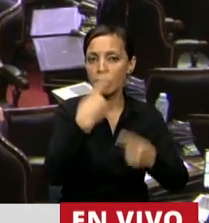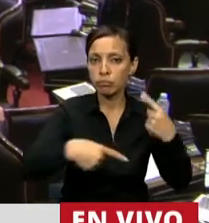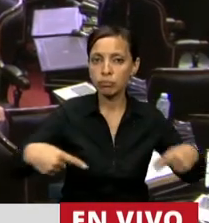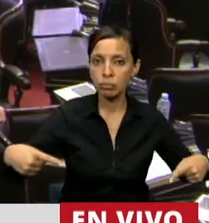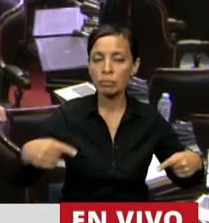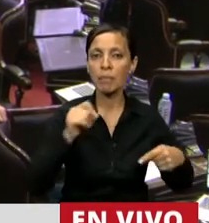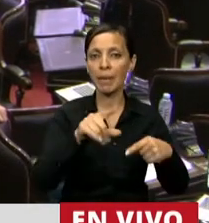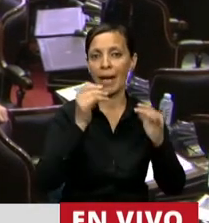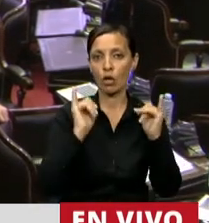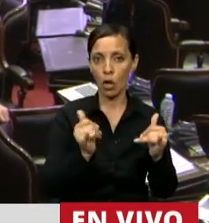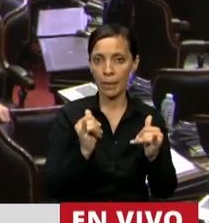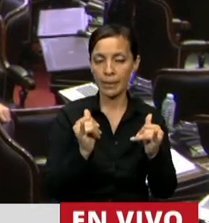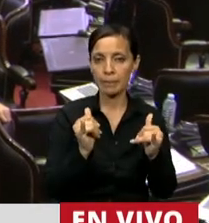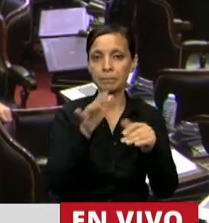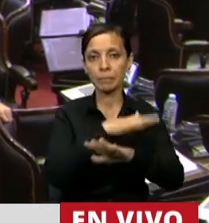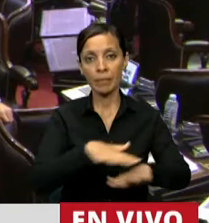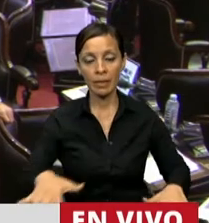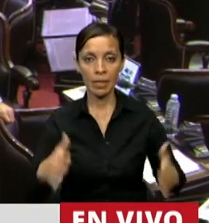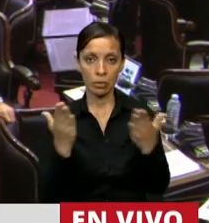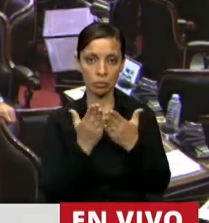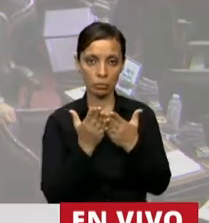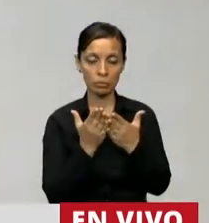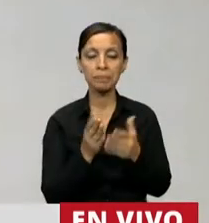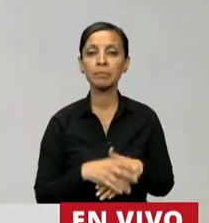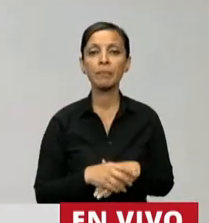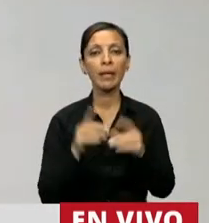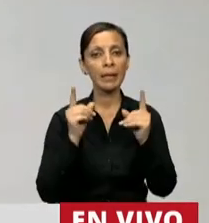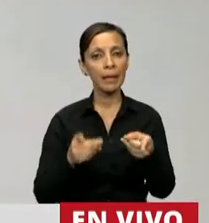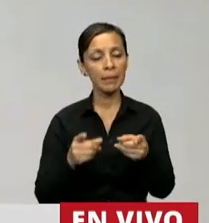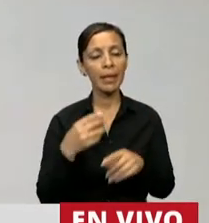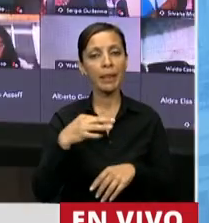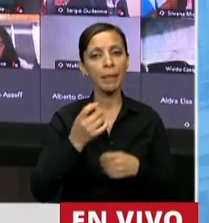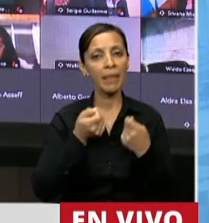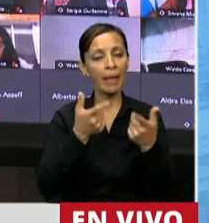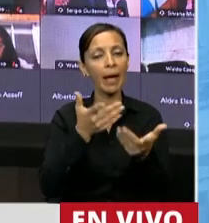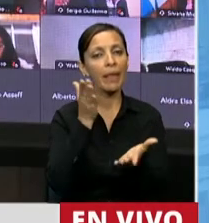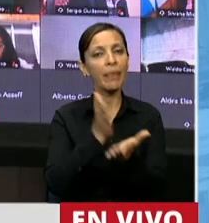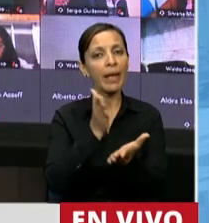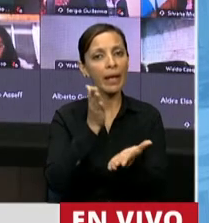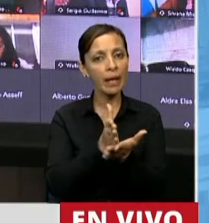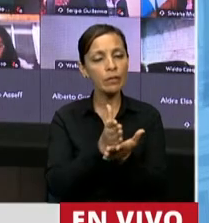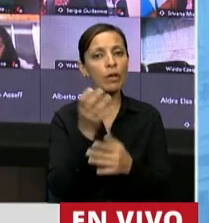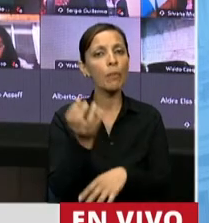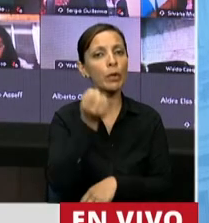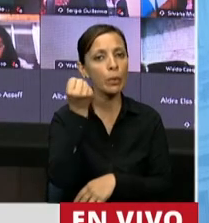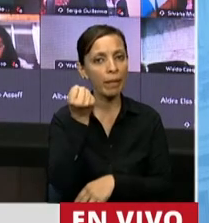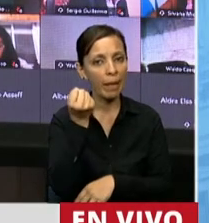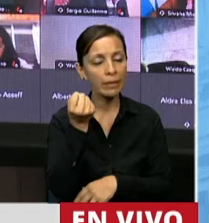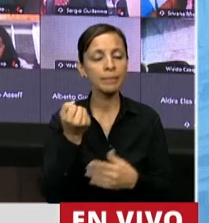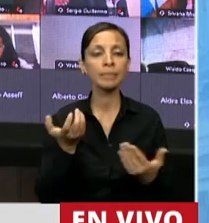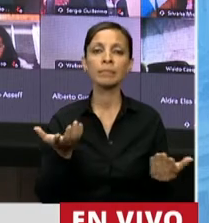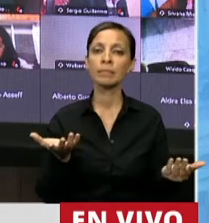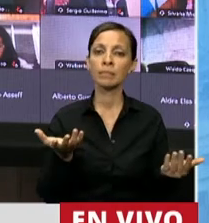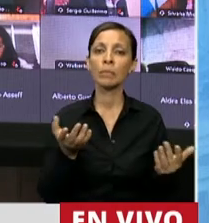a nuestros jóvenes y niños estudiantes, sino también es un derecho dar oportunidades. Por eso